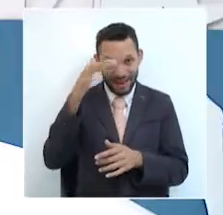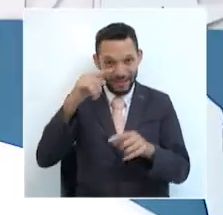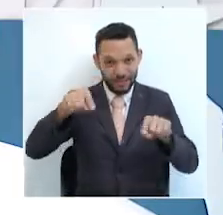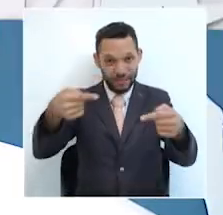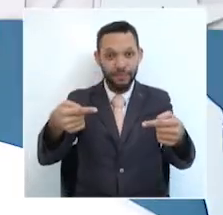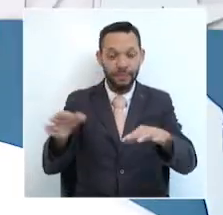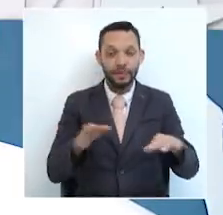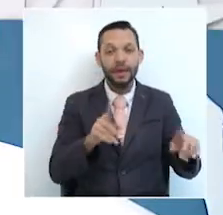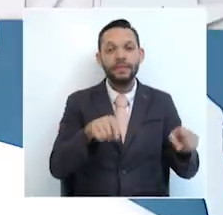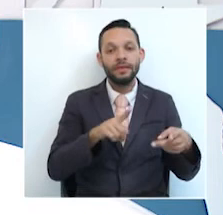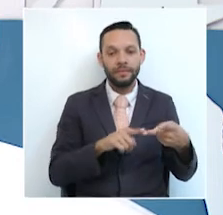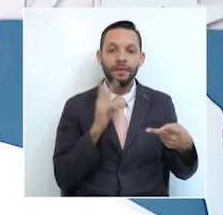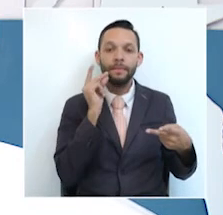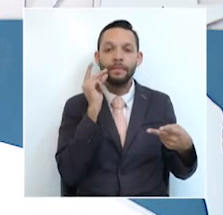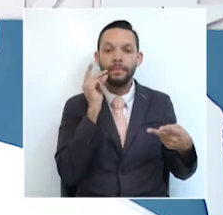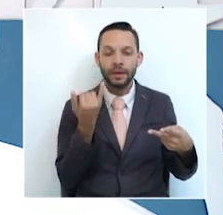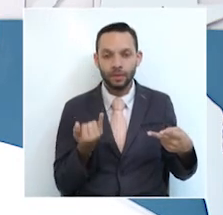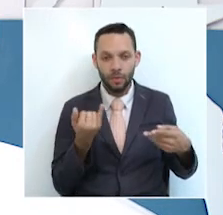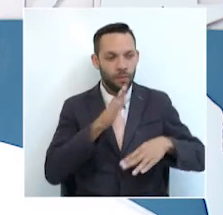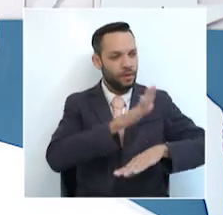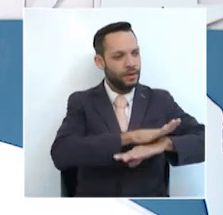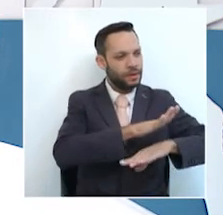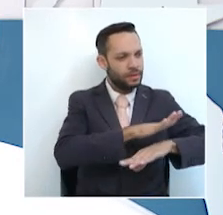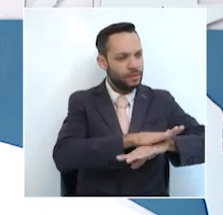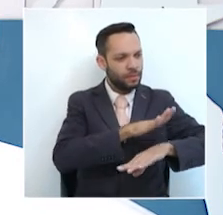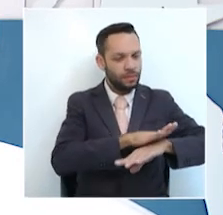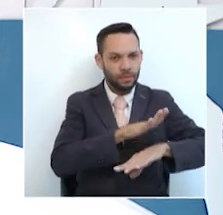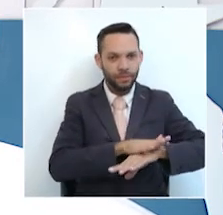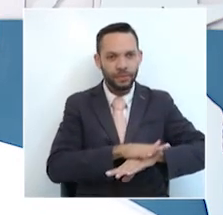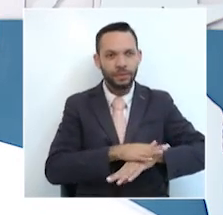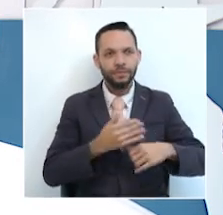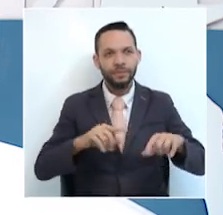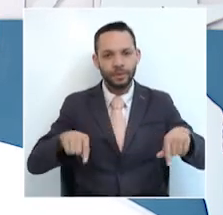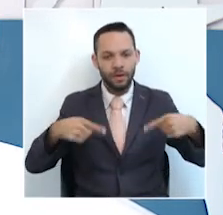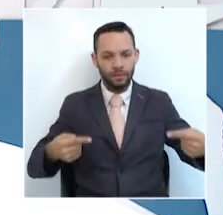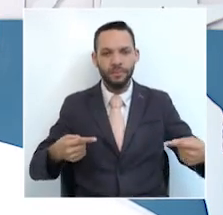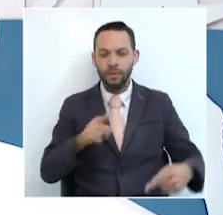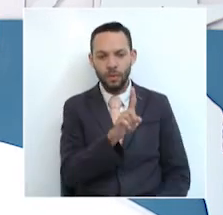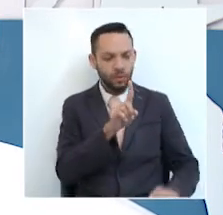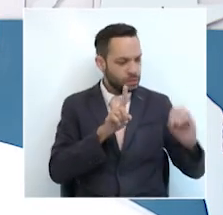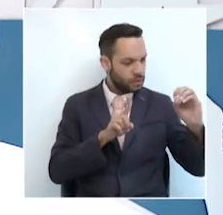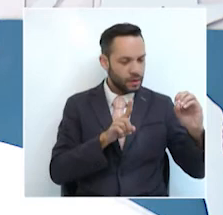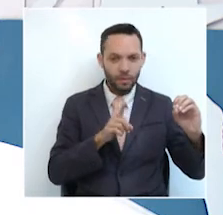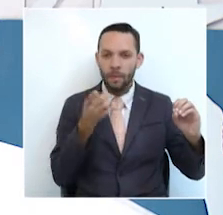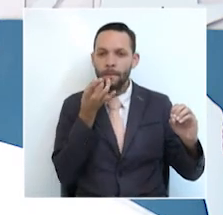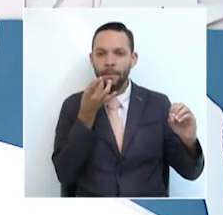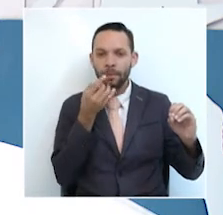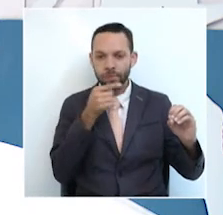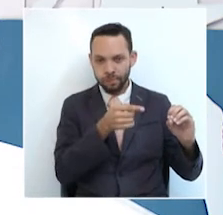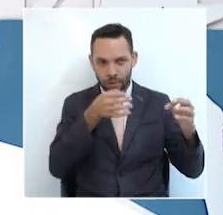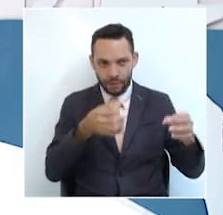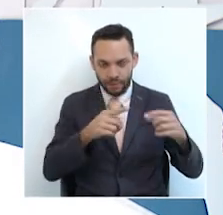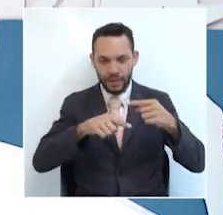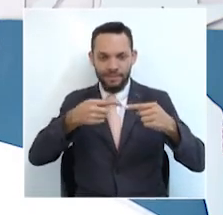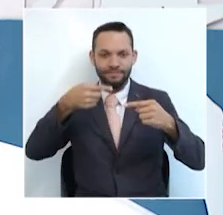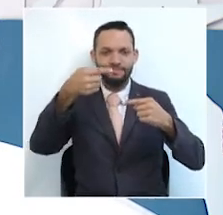puntos Deportivo Pereira, que esta tarde precisamente en condición de local le ganó 1 por 0 a Río Negro y avanzó a los